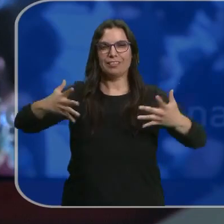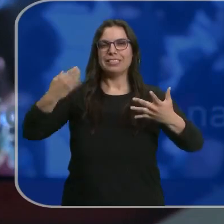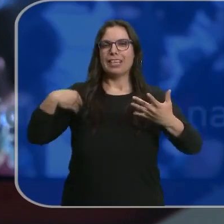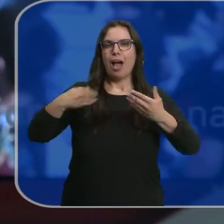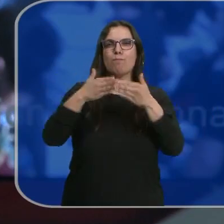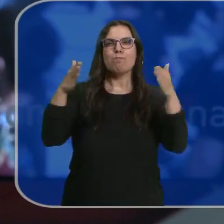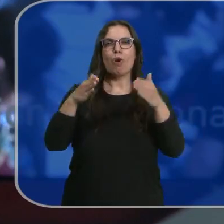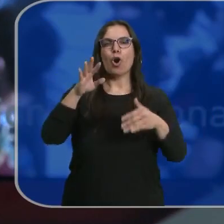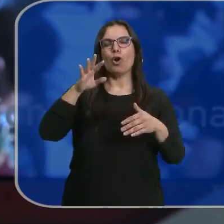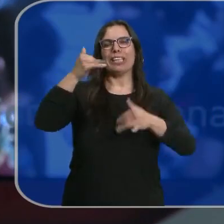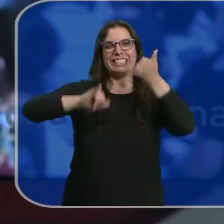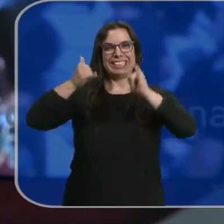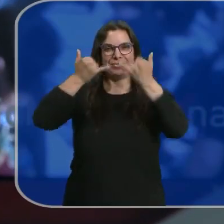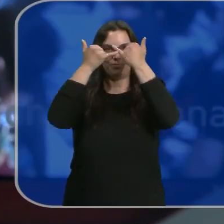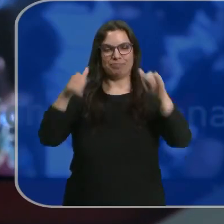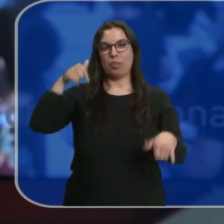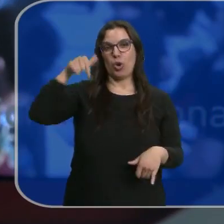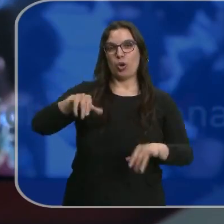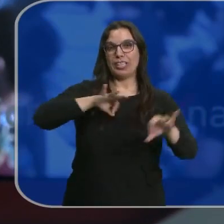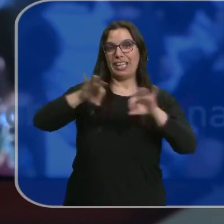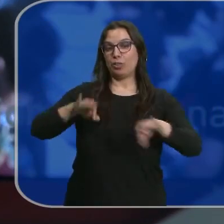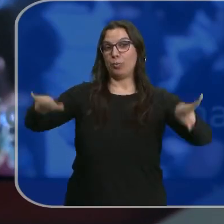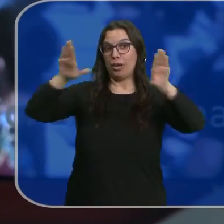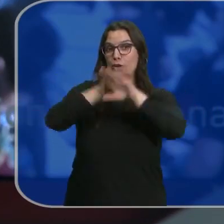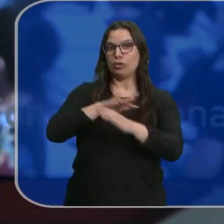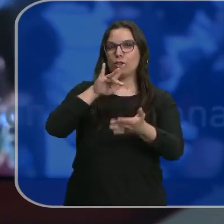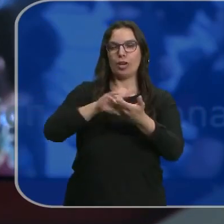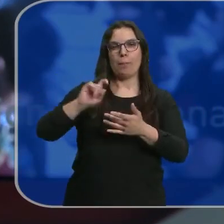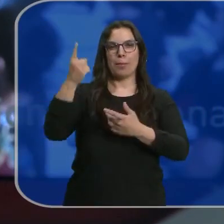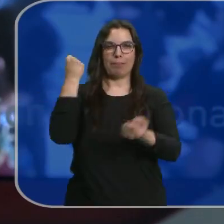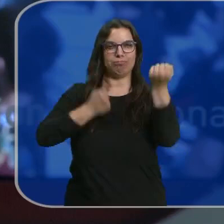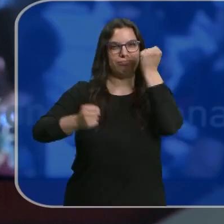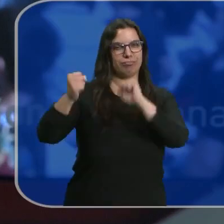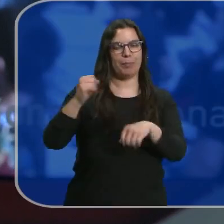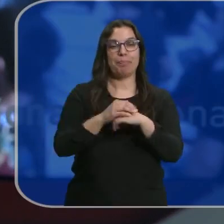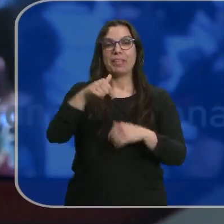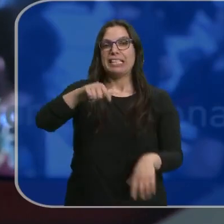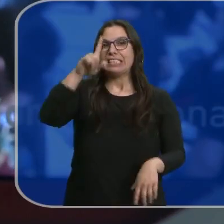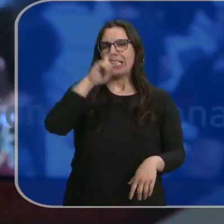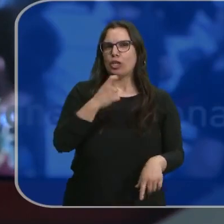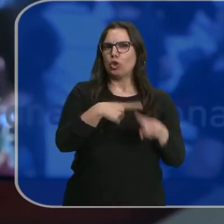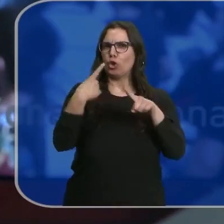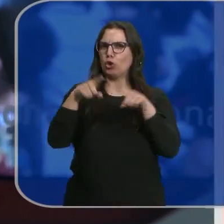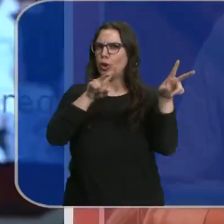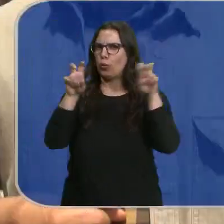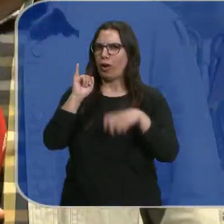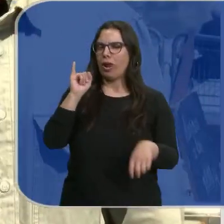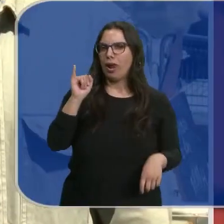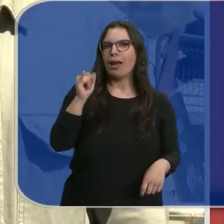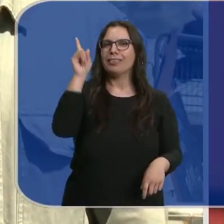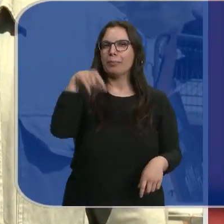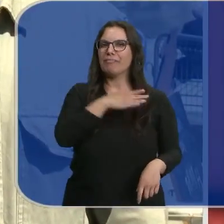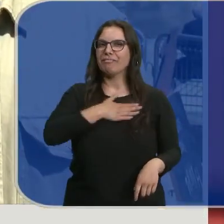telón de Titiri Mundi y esta noche en el Teatro Juan Bravo disfrutaremos del primer gran espectáculo. Este año con muchas novedades y con la